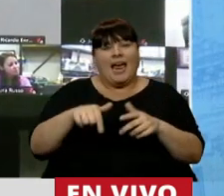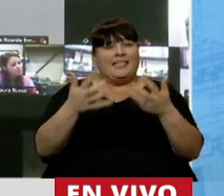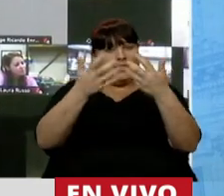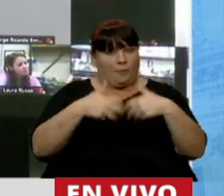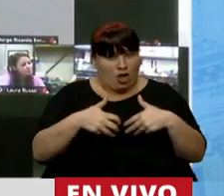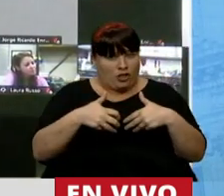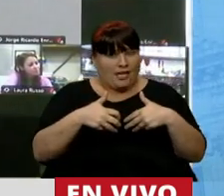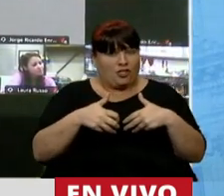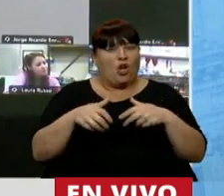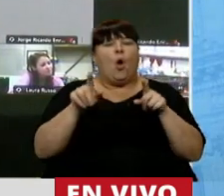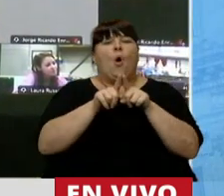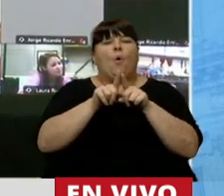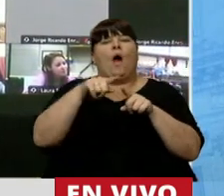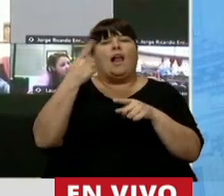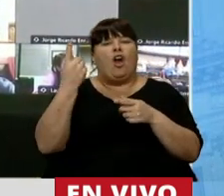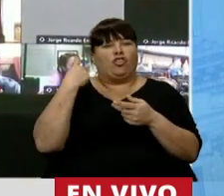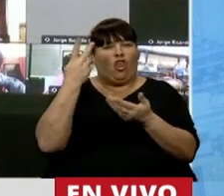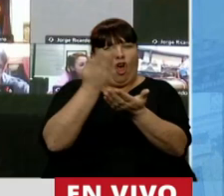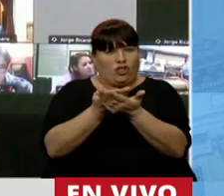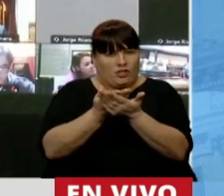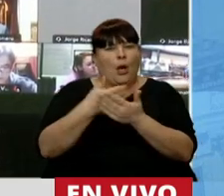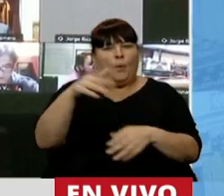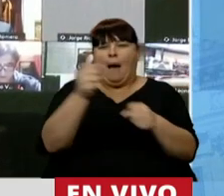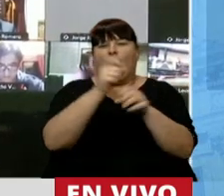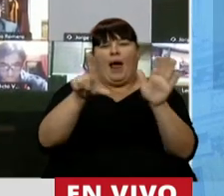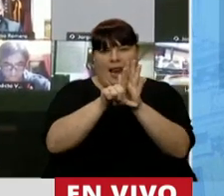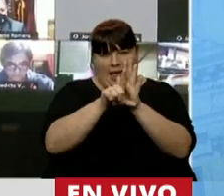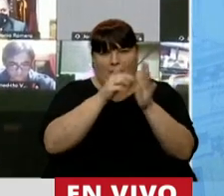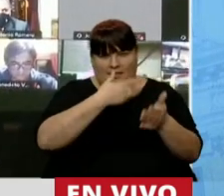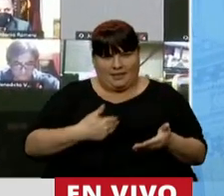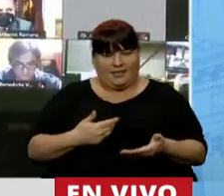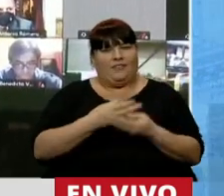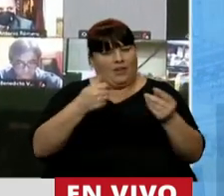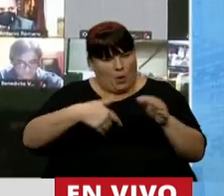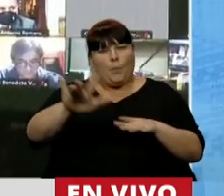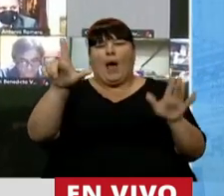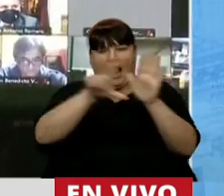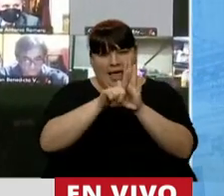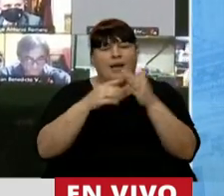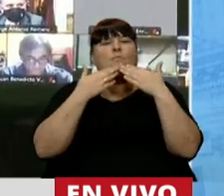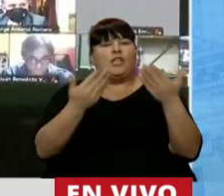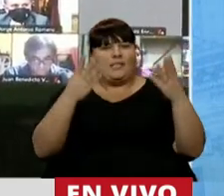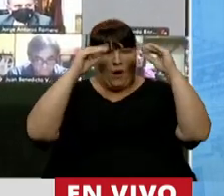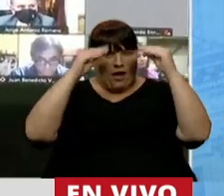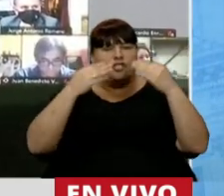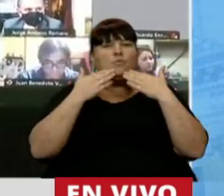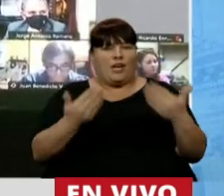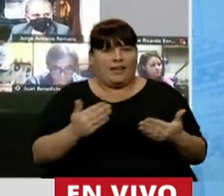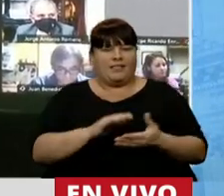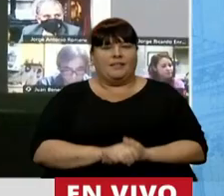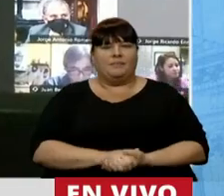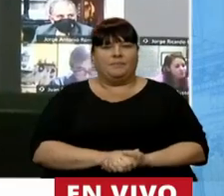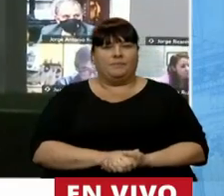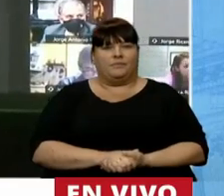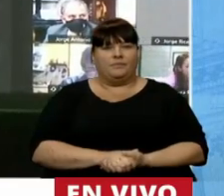proyecto, igual que es voto y ingresado, será ley, señor presidente. Será ley. Le agradezco. Buenas noches y muchas gracias.